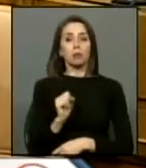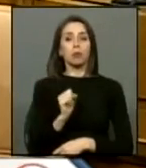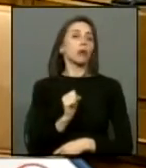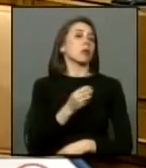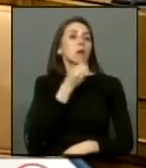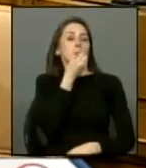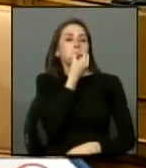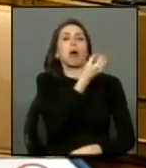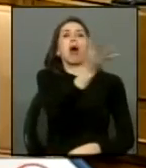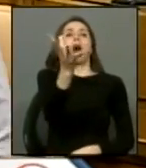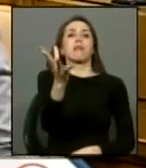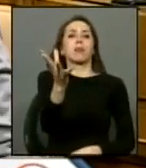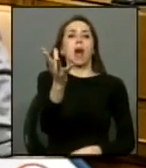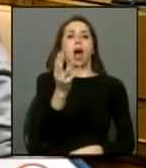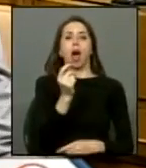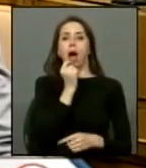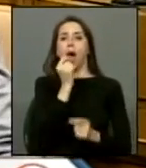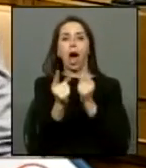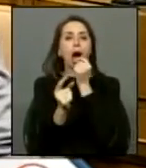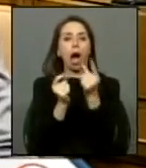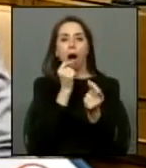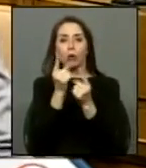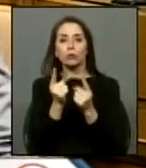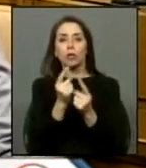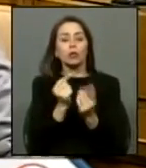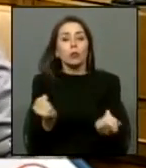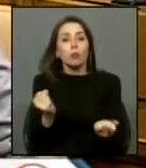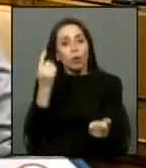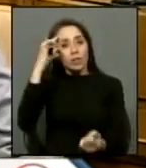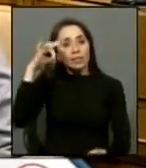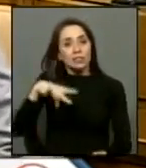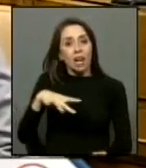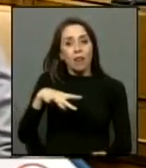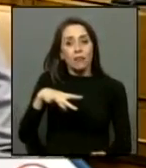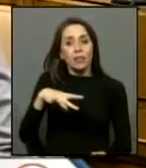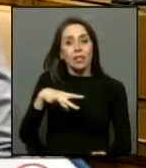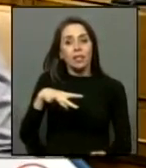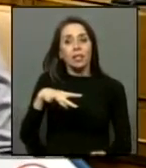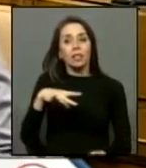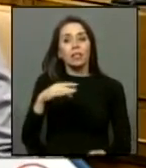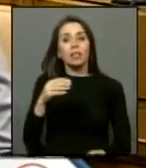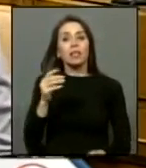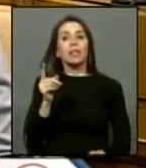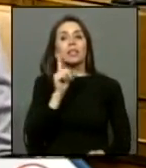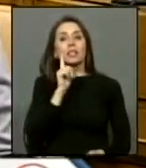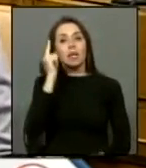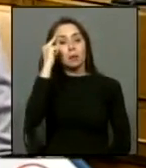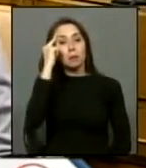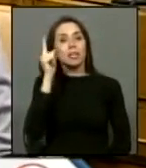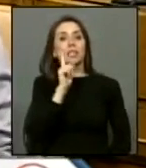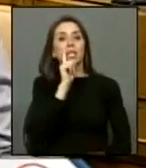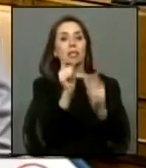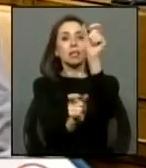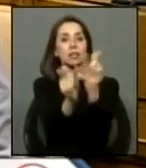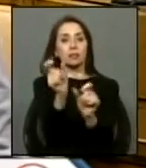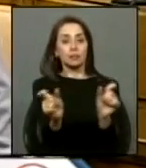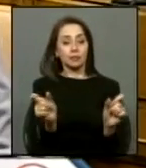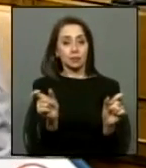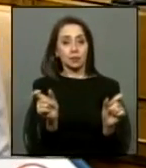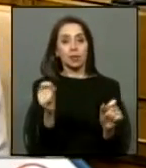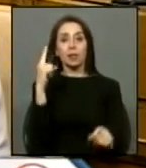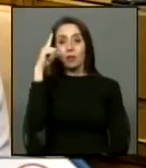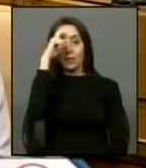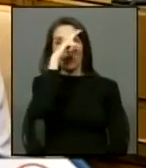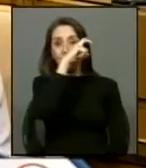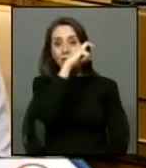voleo acusaciones que ni siquiera podemos saber qué es lo que estaba pensando y quiénes son es